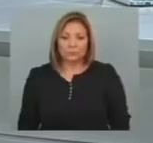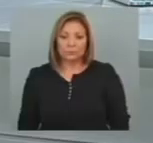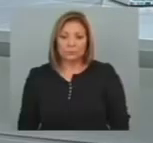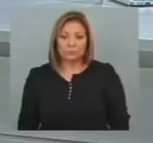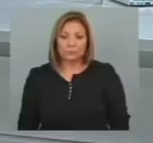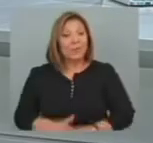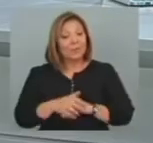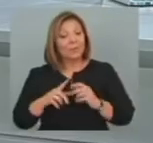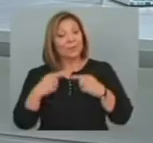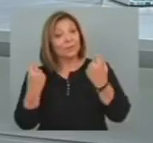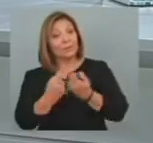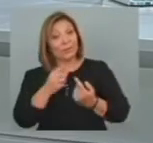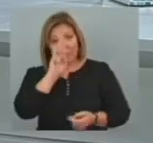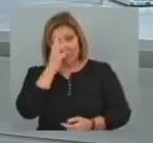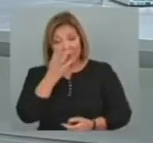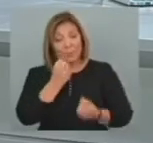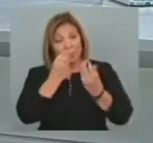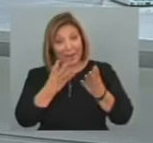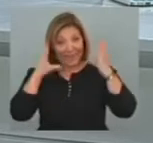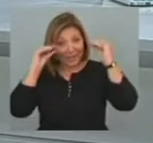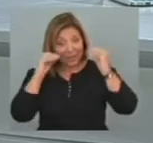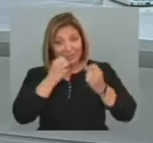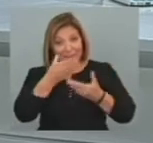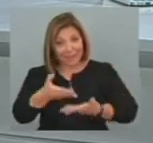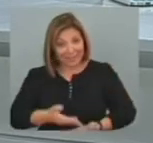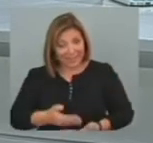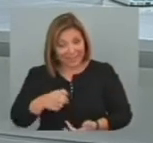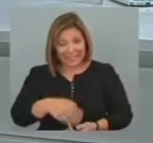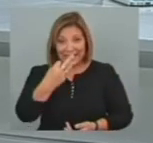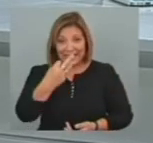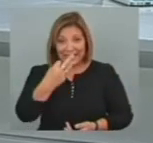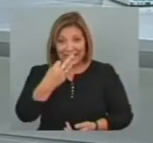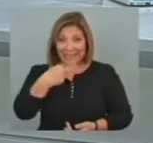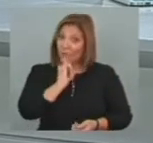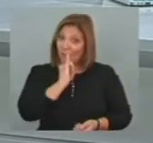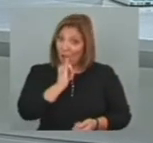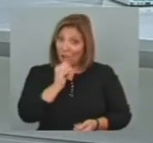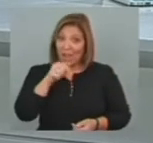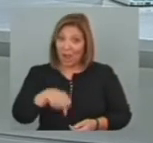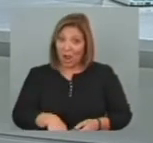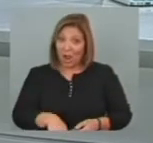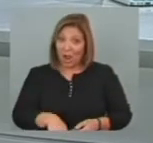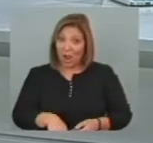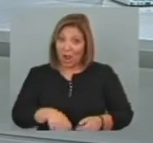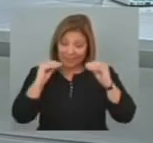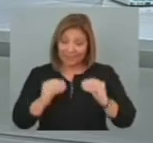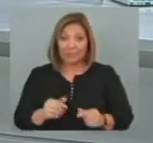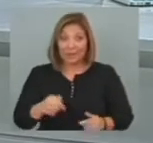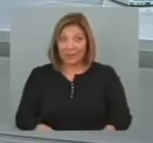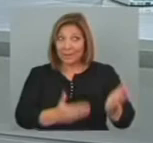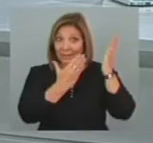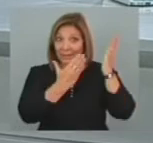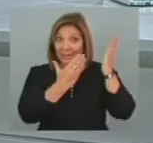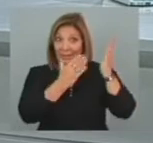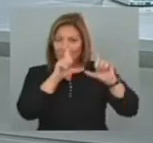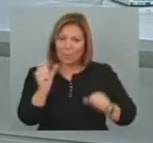Amigos de hoy, ¿qué tal? ¿Cómo están? Muy buenas noches y bienvenidos a la edición central de TNU Uno de títulos